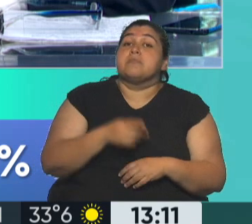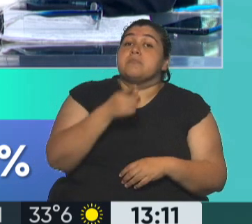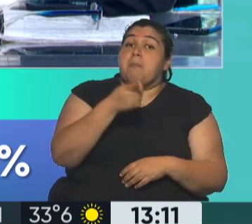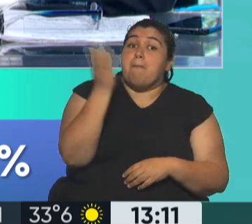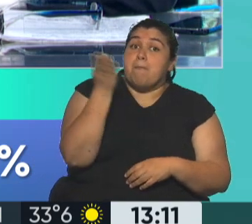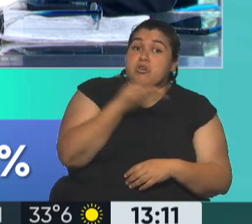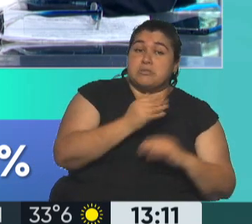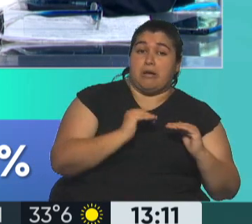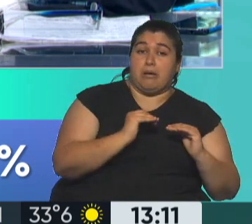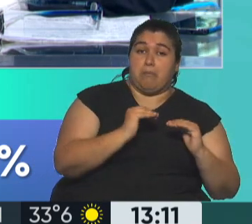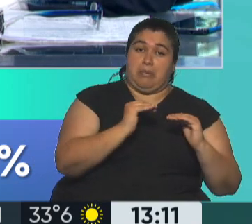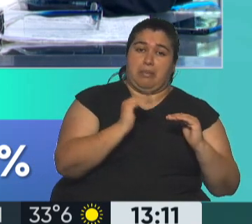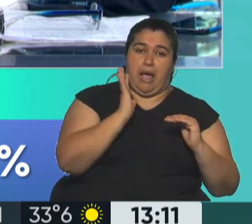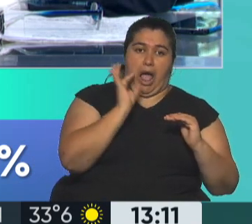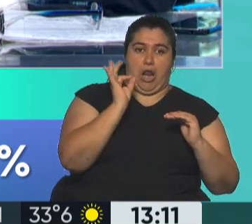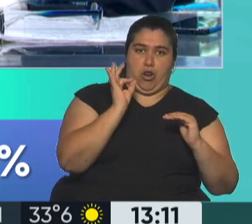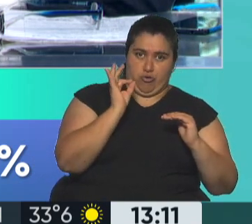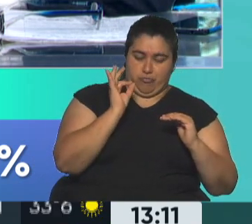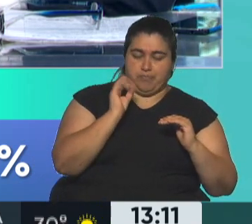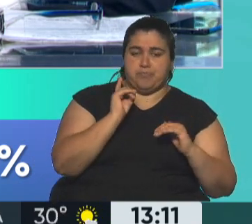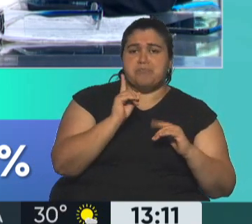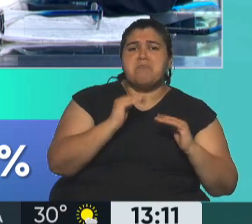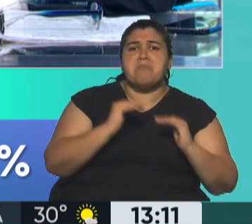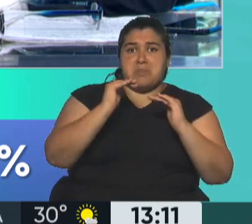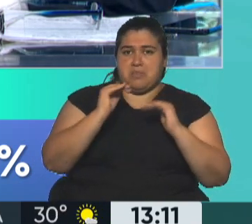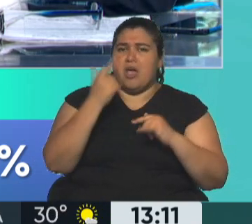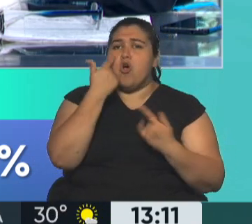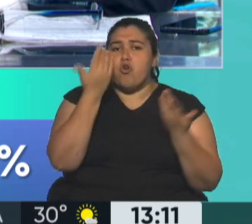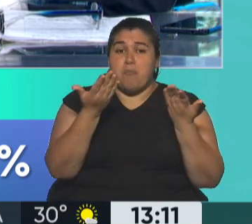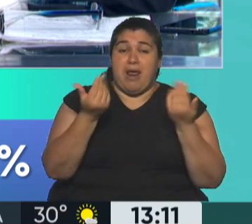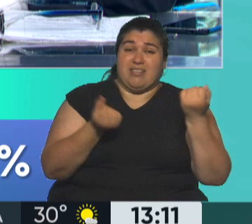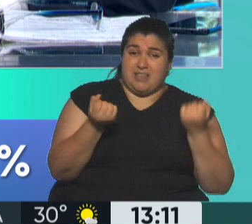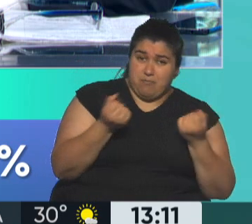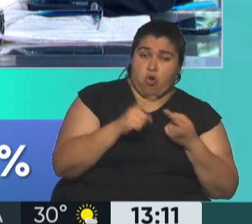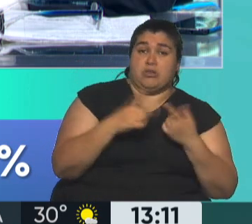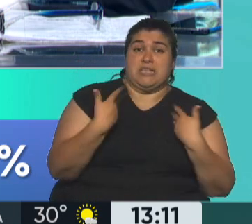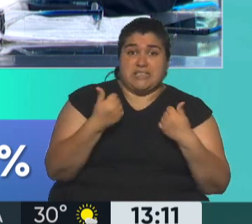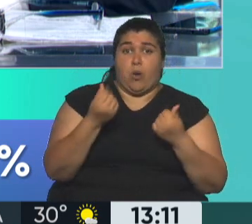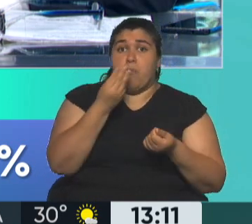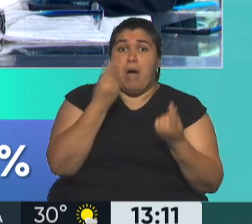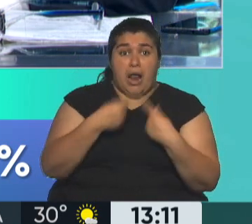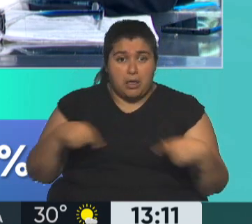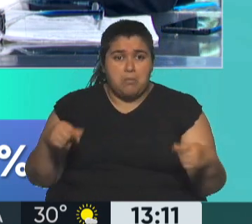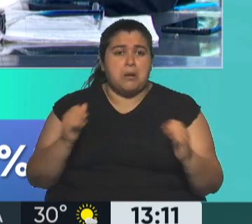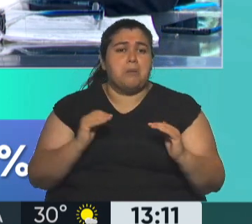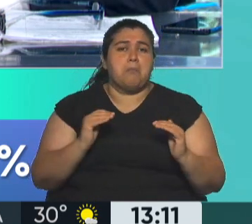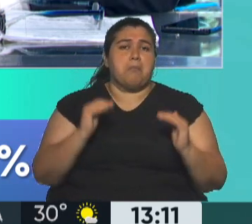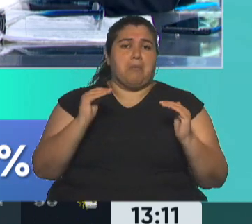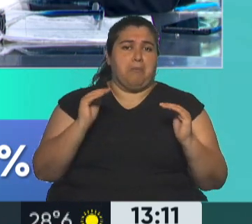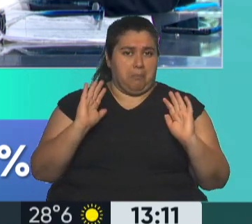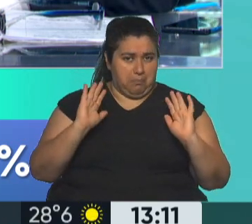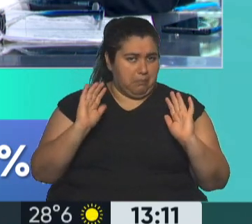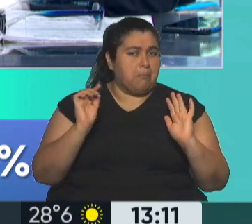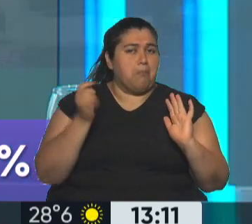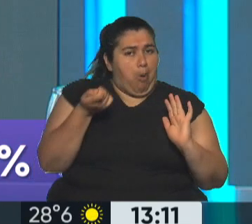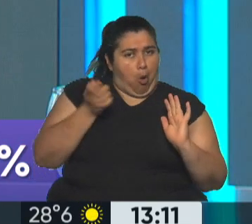promedio porque es importante ver que este mes transporte, salud y alimentos subieron menos que el promedio. Bien,